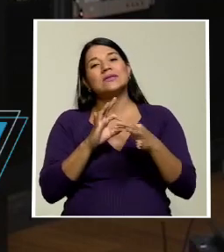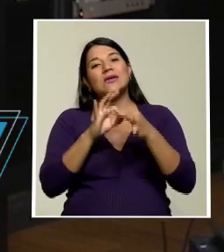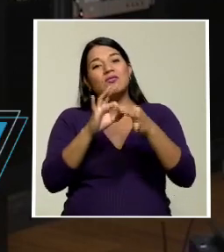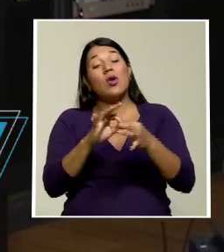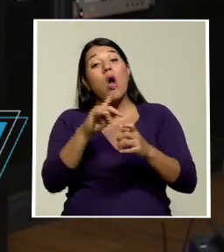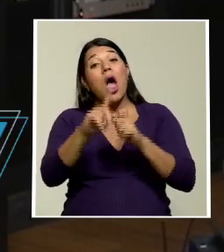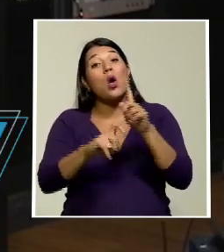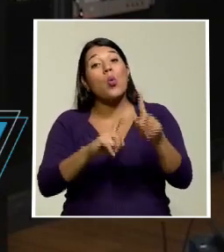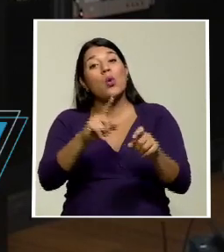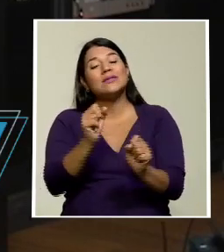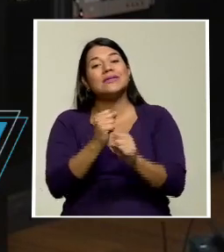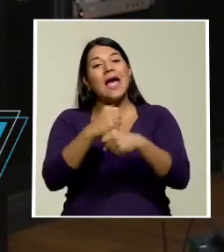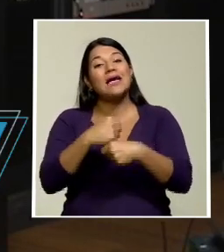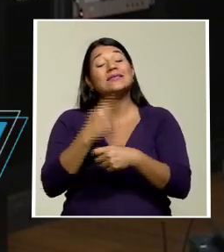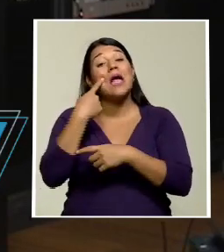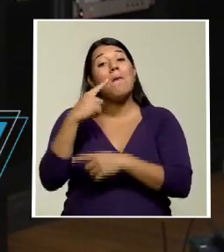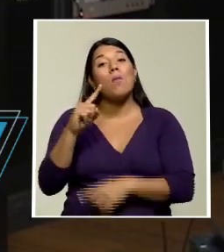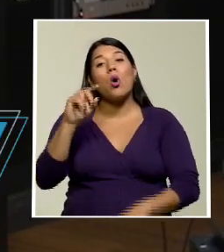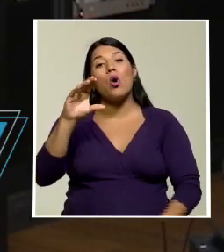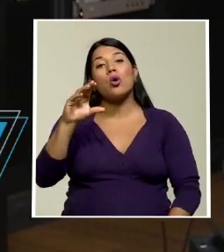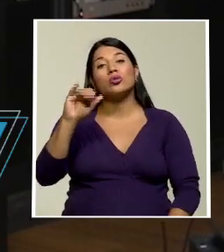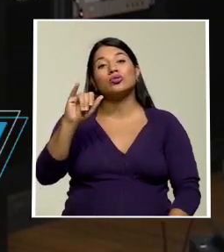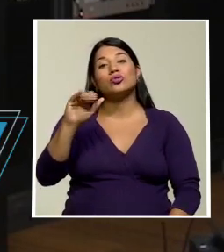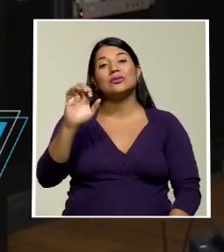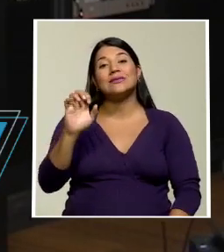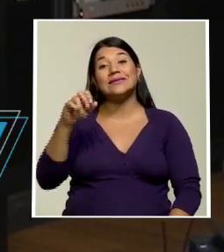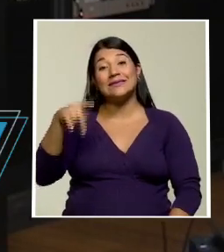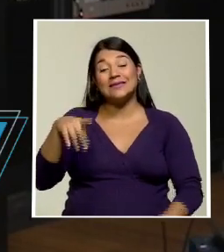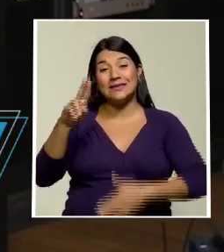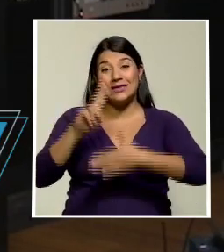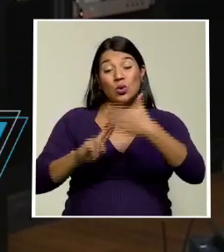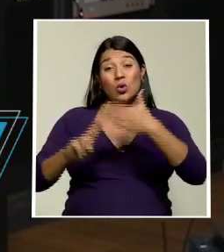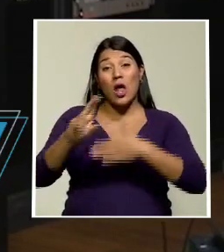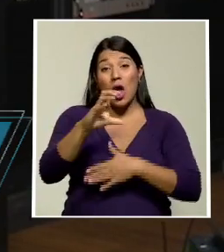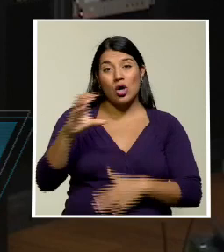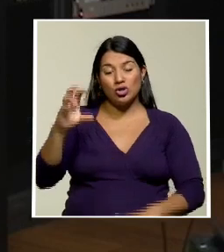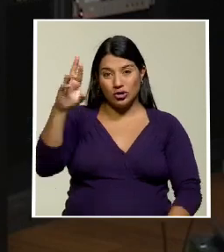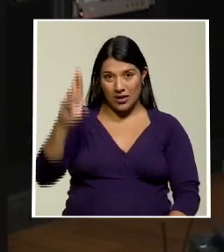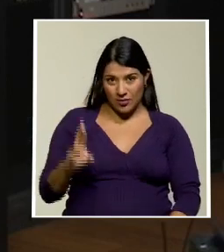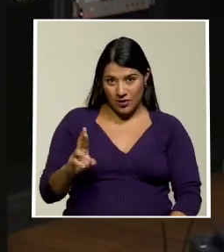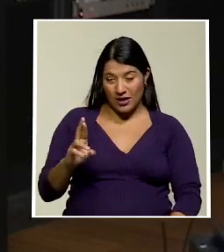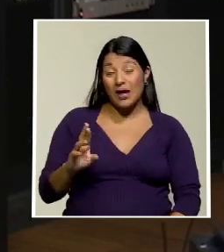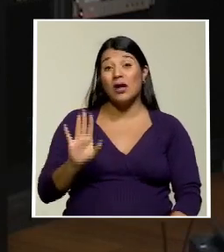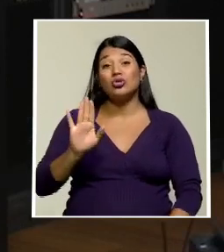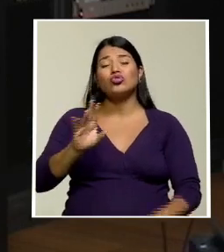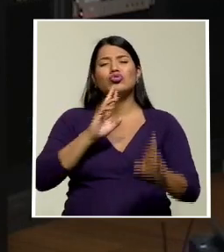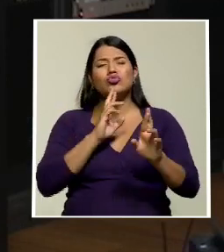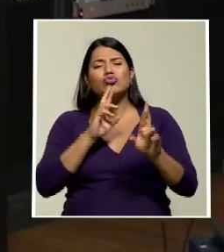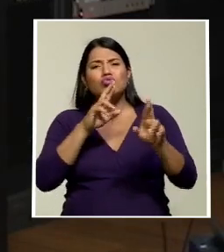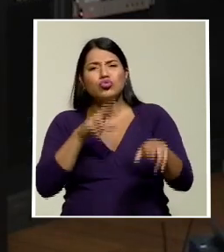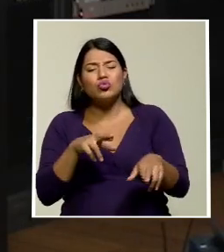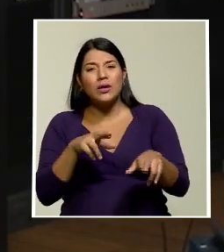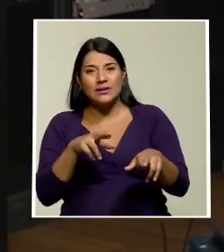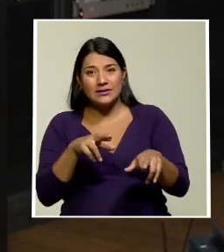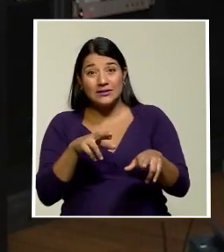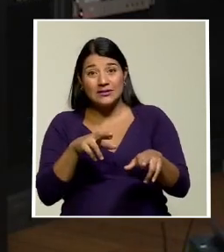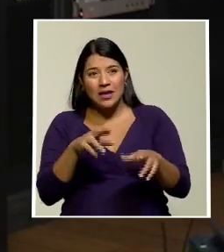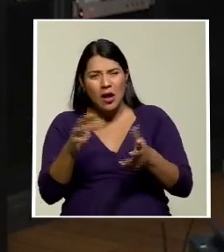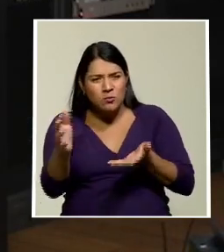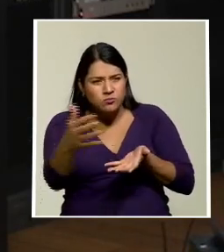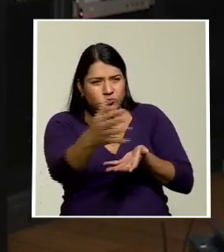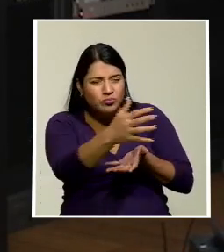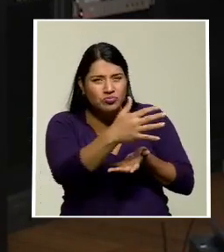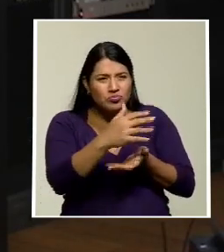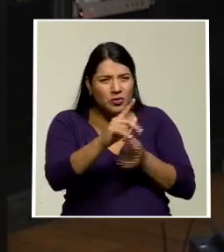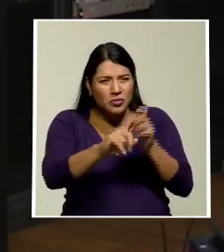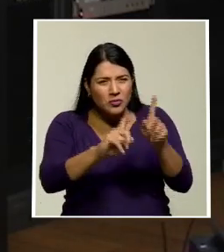del Centro de Investigaciones y Estudios Políticos de la Universidad de Costa Rica, cuyos resultados fueron recolectados a finales de